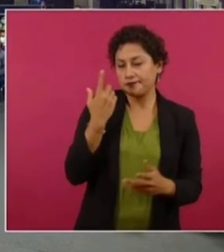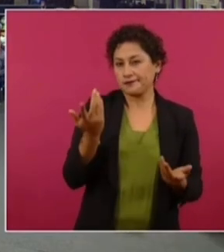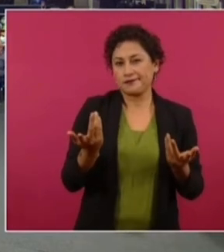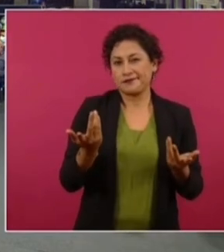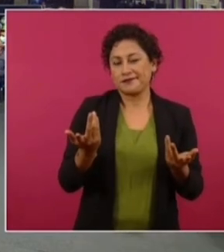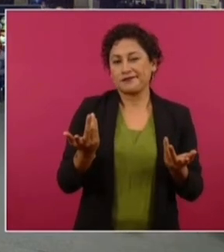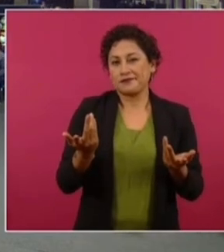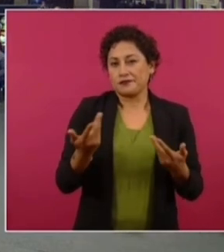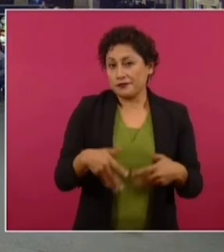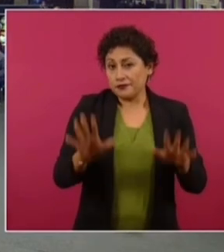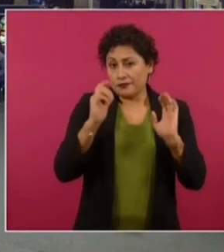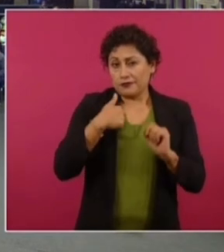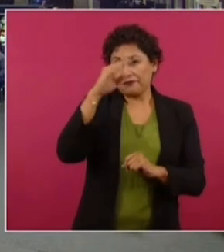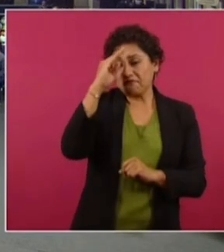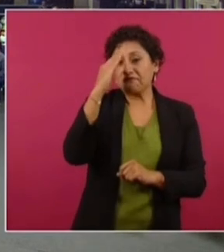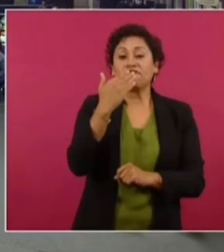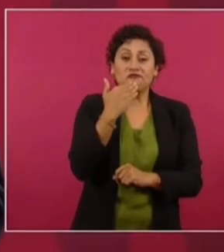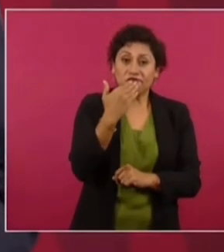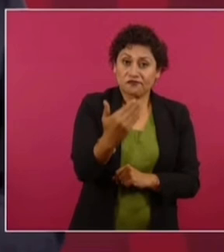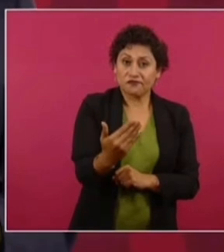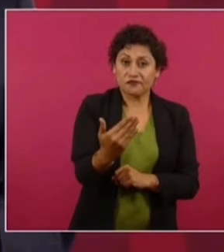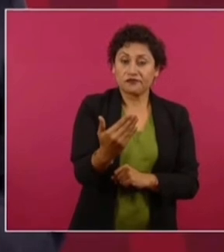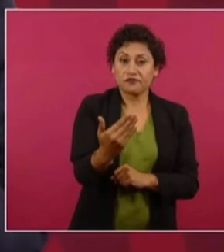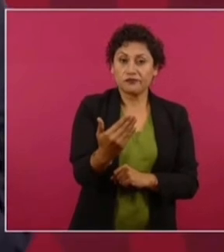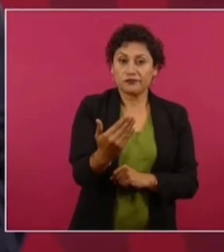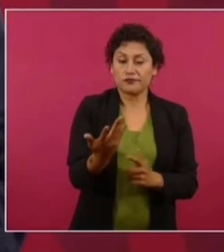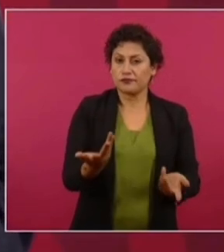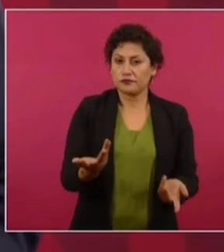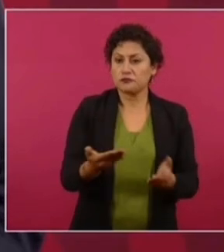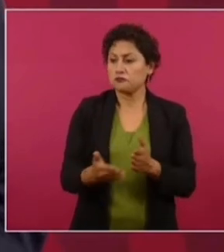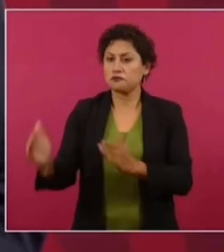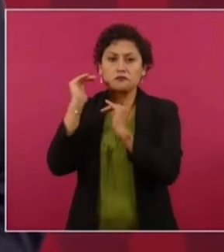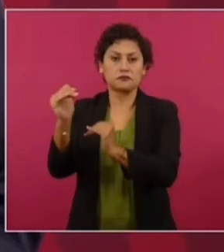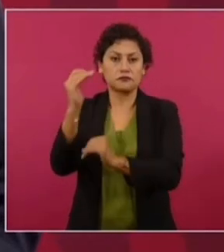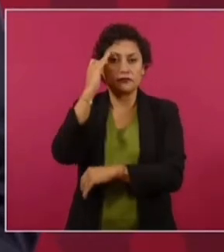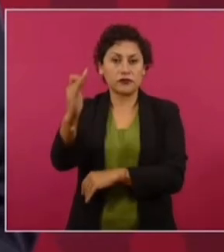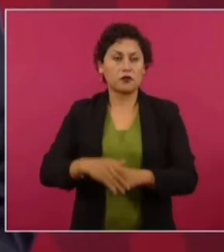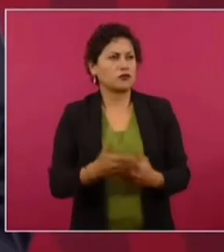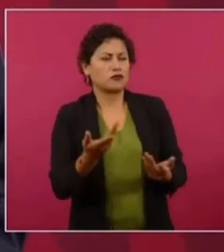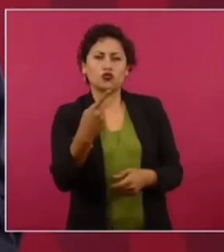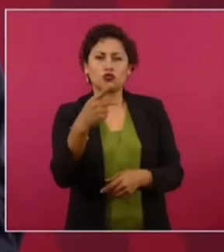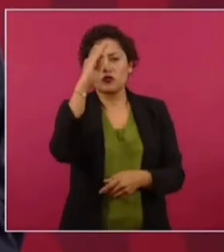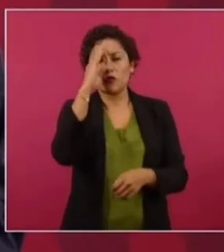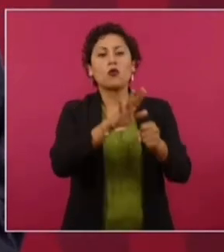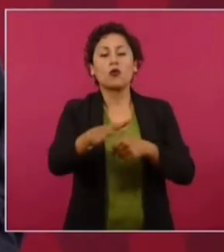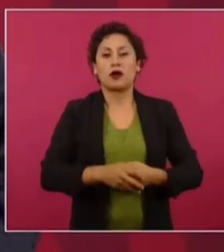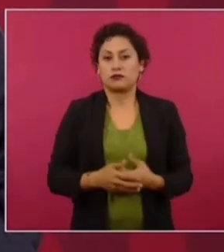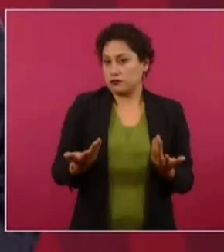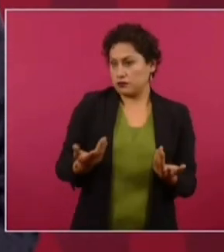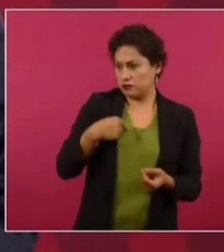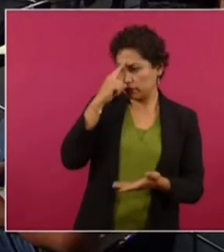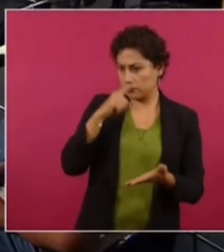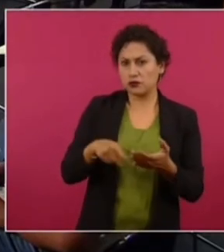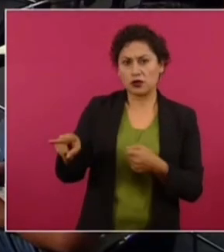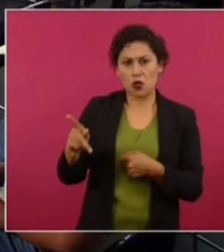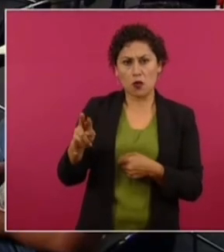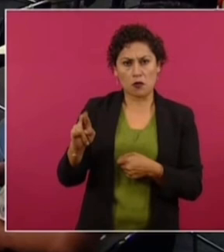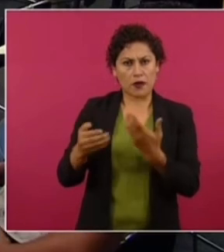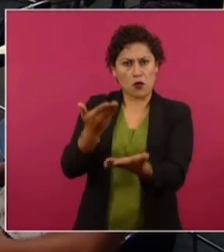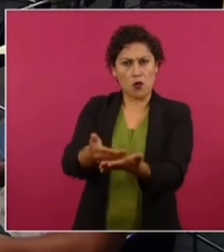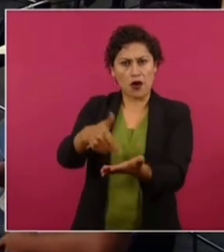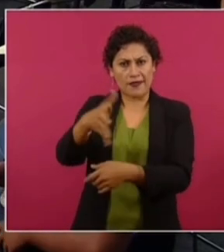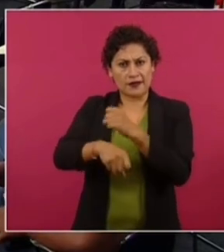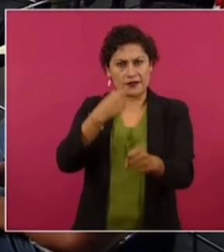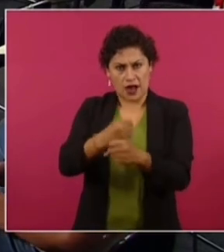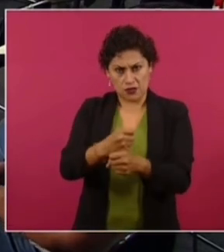estaría bien que se ponga un tiempo. ¿Cuál le parecería? Lo que está proponiendo, creo que el PRI que propone 10